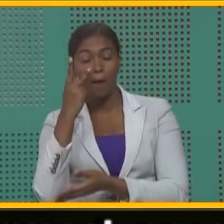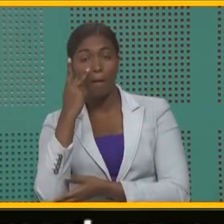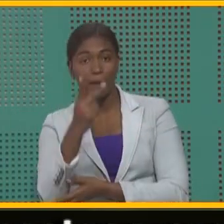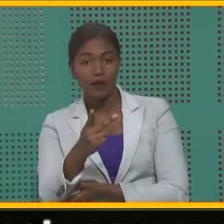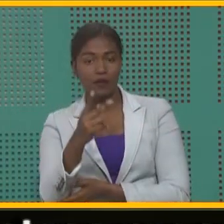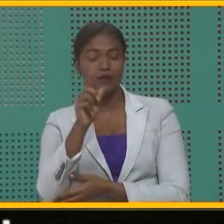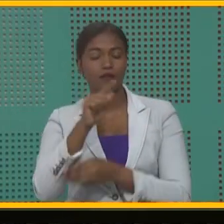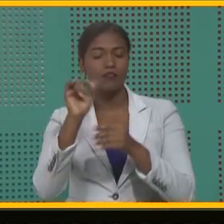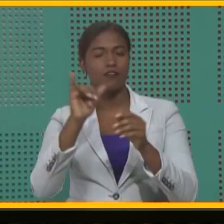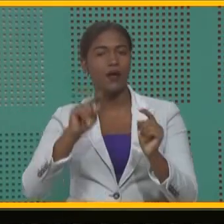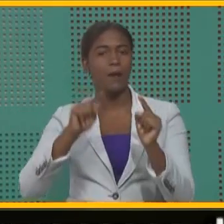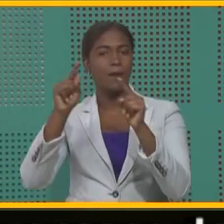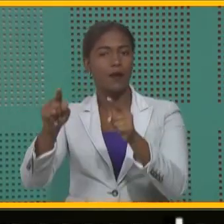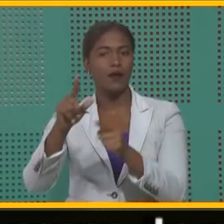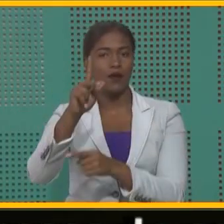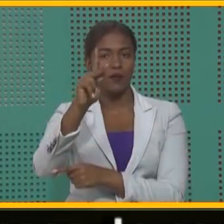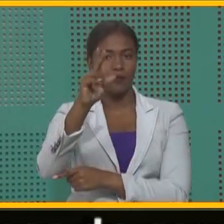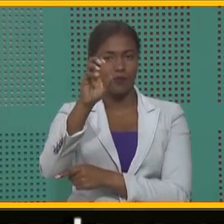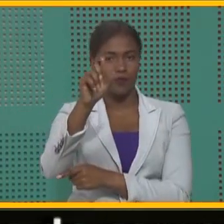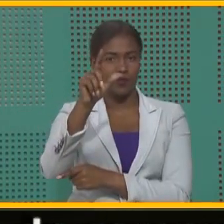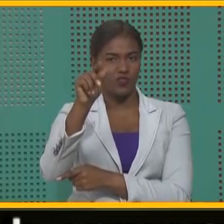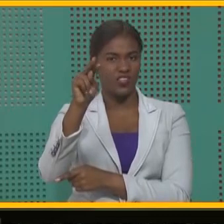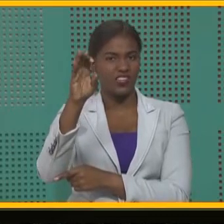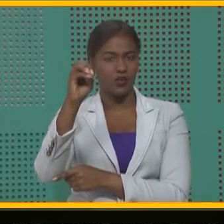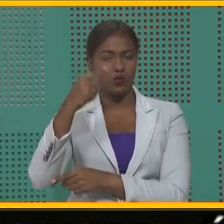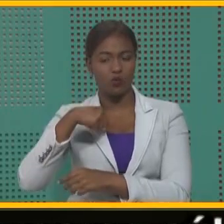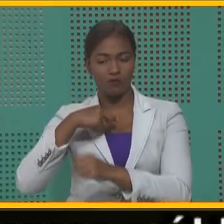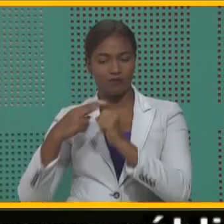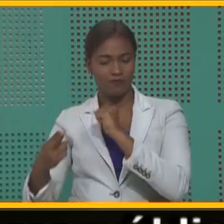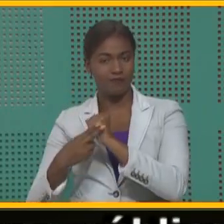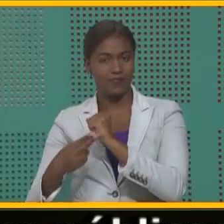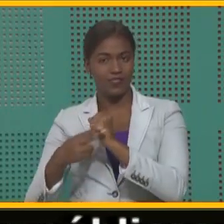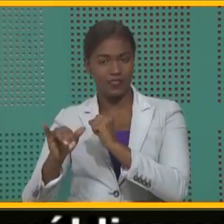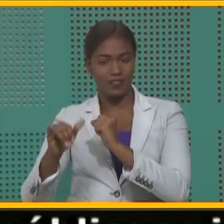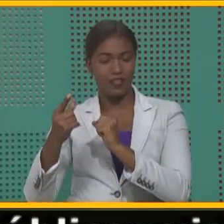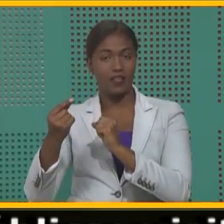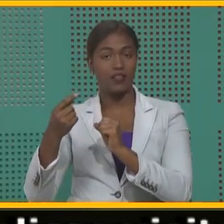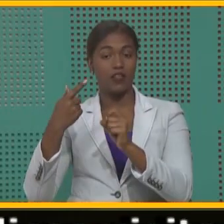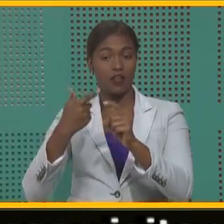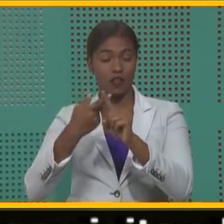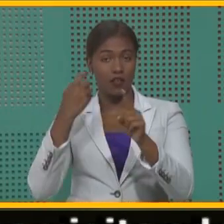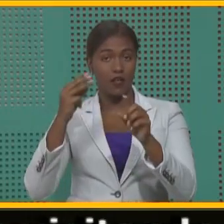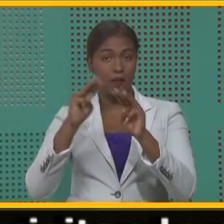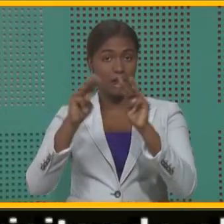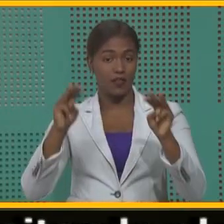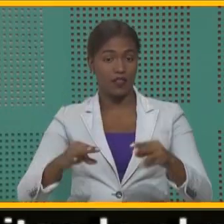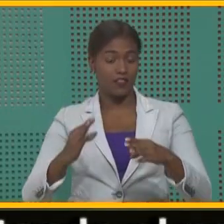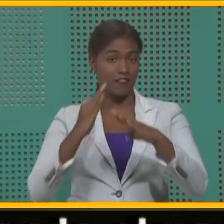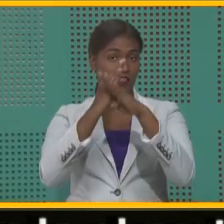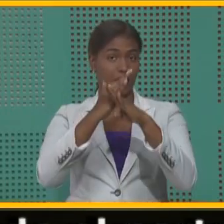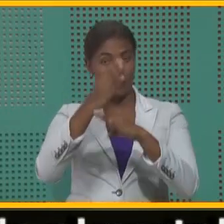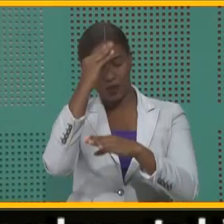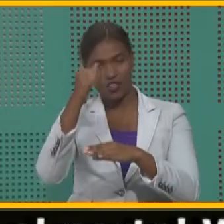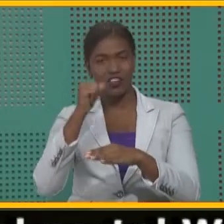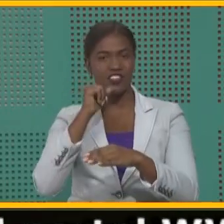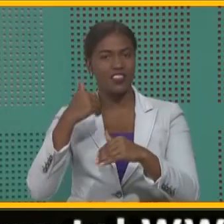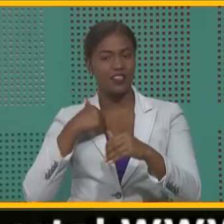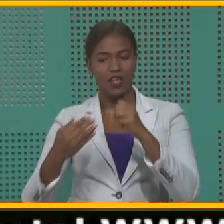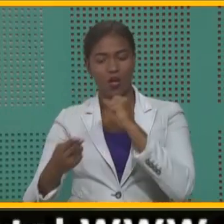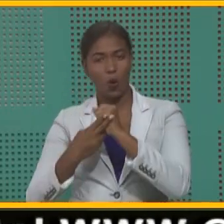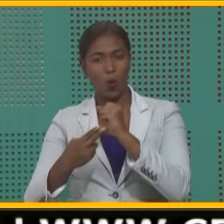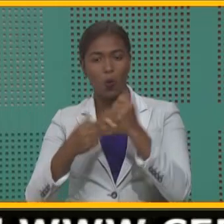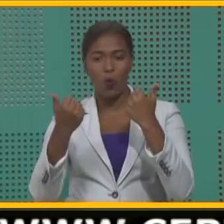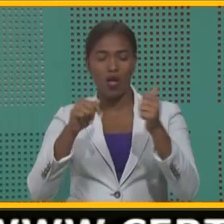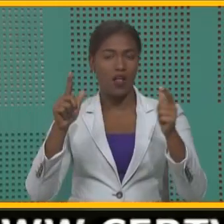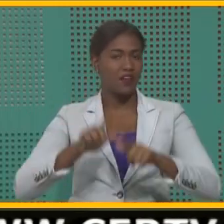llevamos al polvorín donde guardamos, que es un polvorín del Ministerio de Defensa, porque no tenemos capacidad como Ministerio de tenerlos en